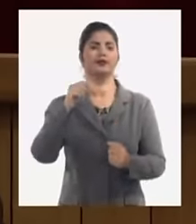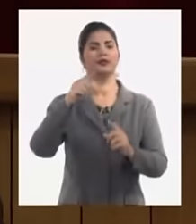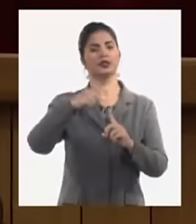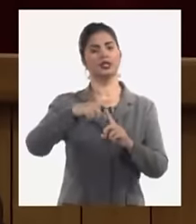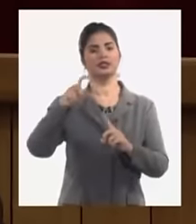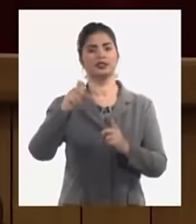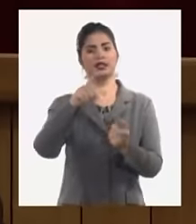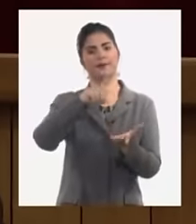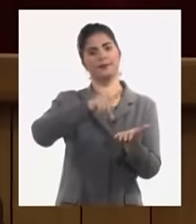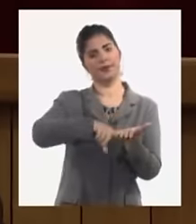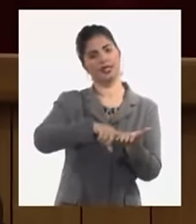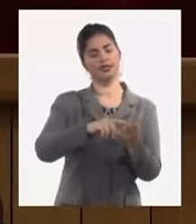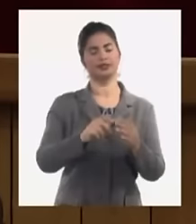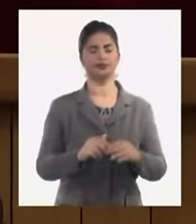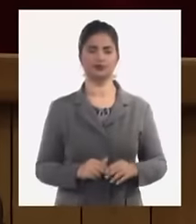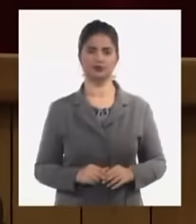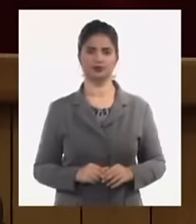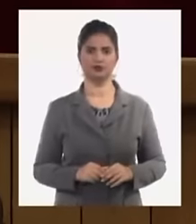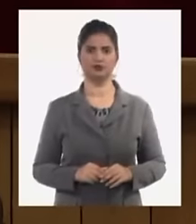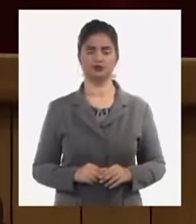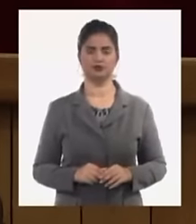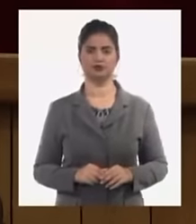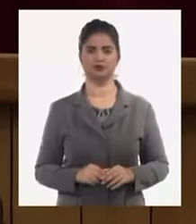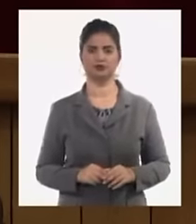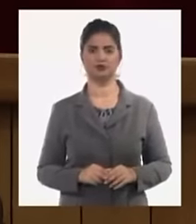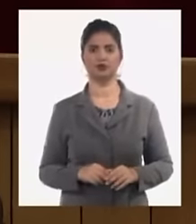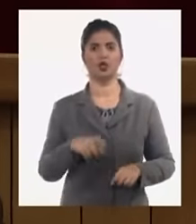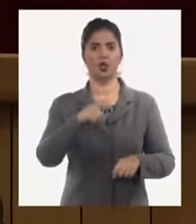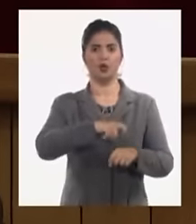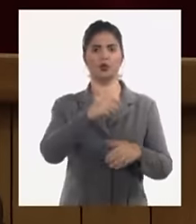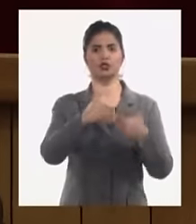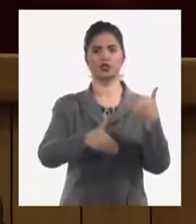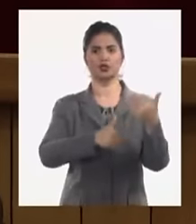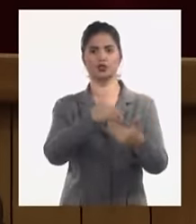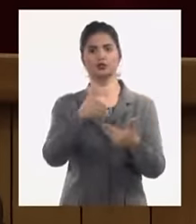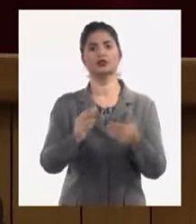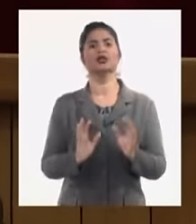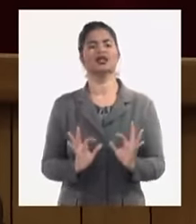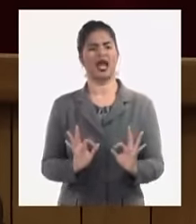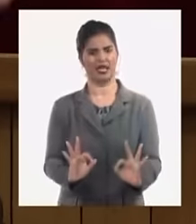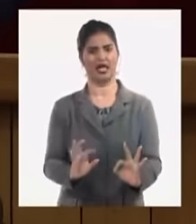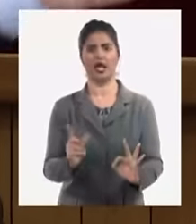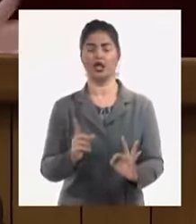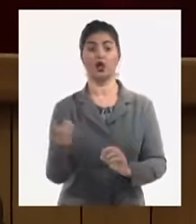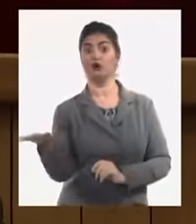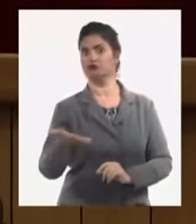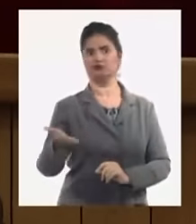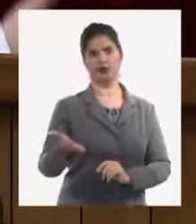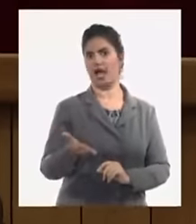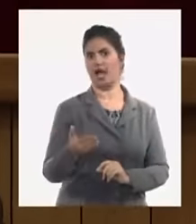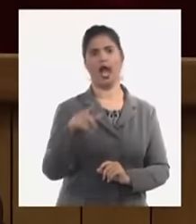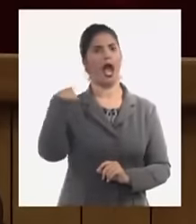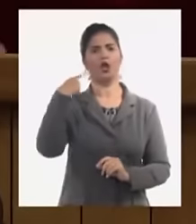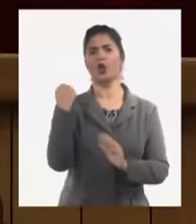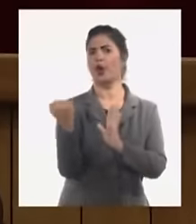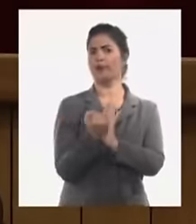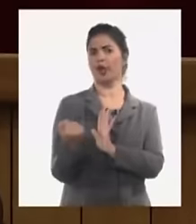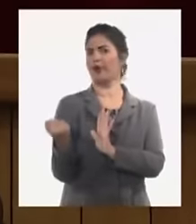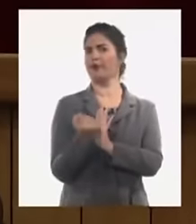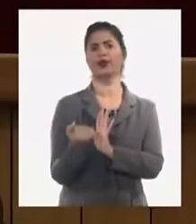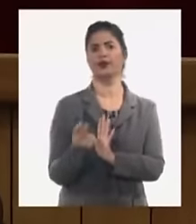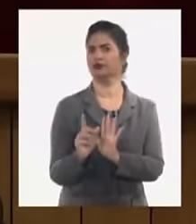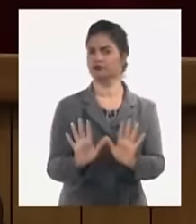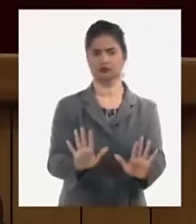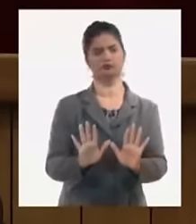tiempo mínimo imprescindible para que se haga un proceso con calidad no es el corre-corre ese que pasa ahí en el ministerio de economía van la gente con los